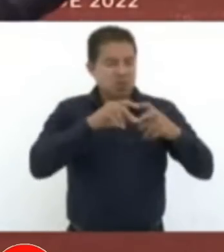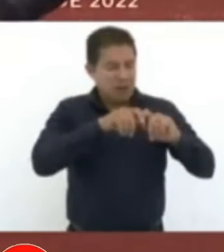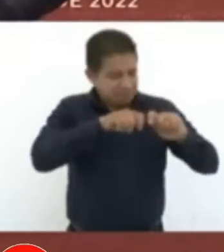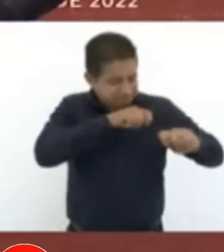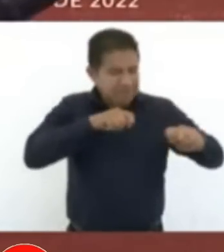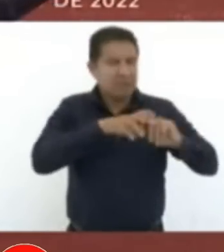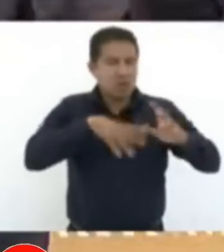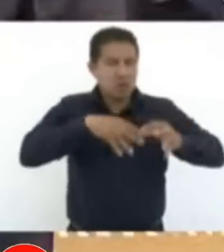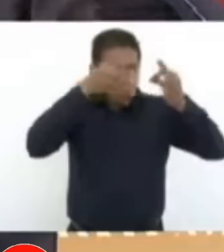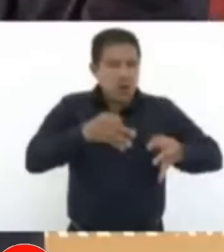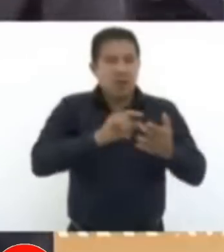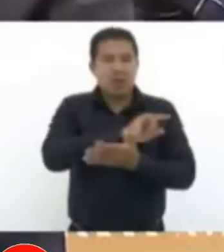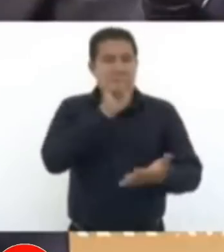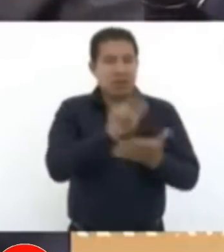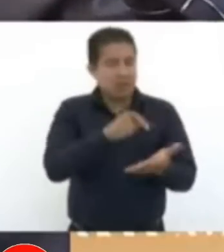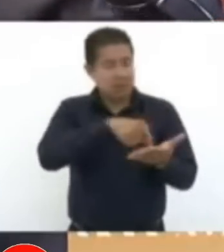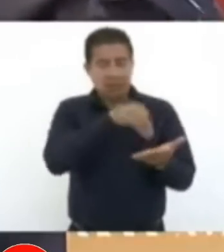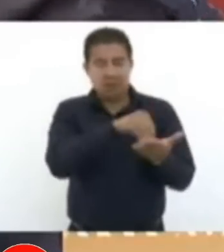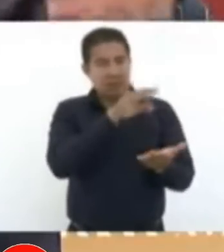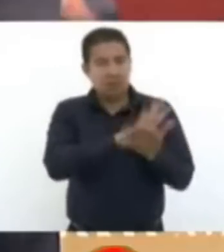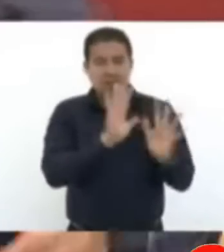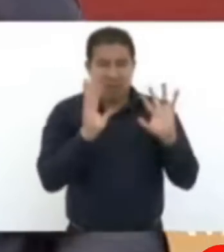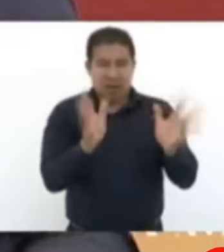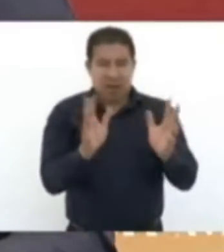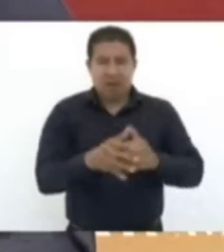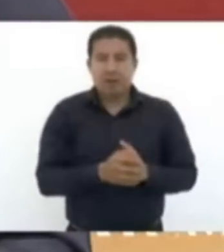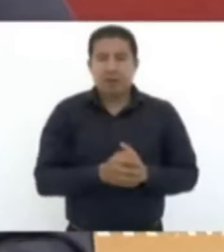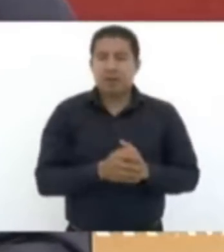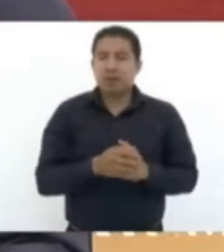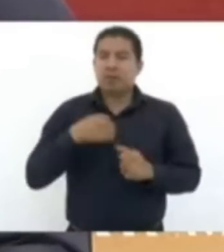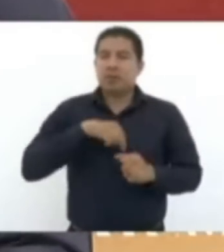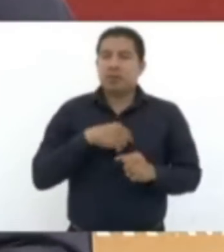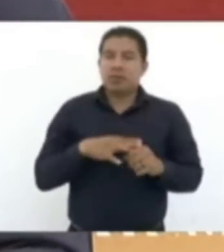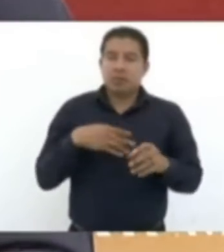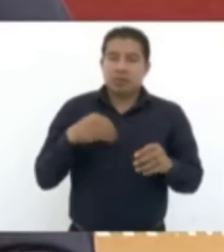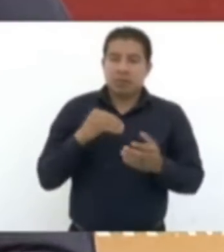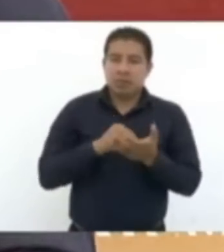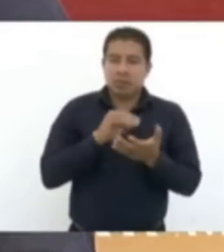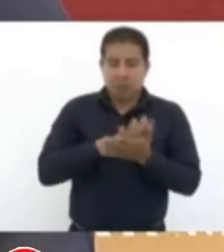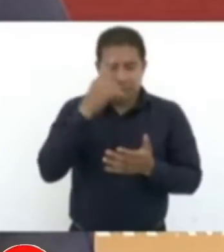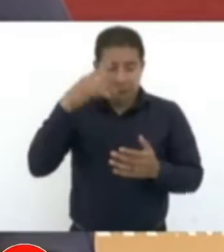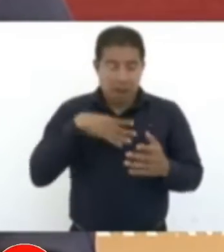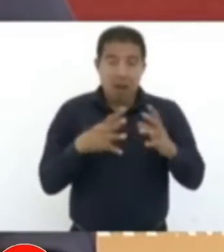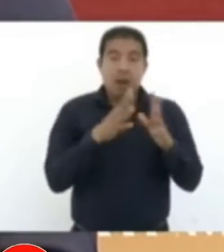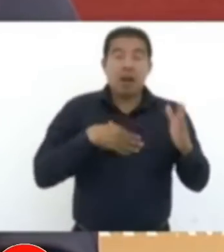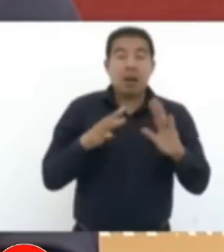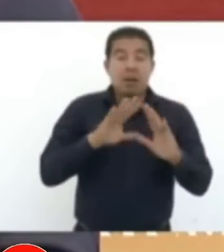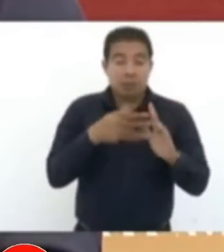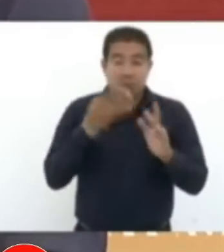por ejemplo, logramos que el programa de la pensión a los adultos mayores